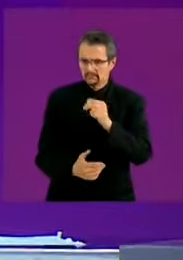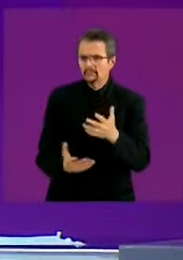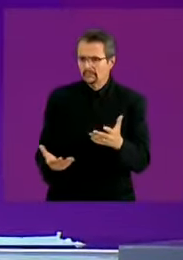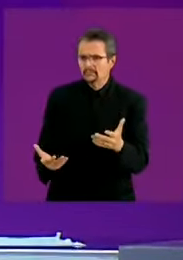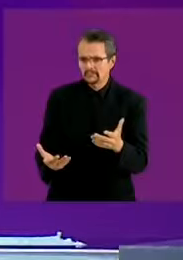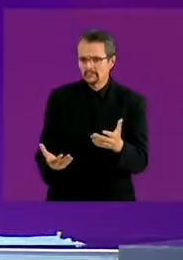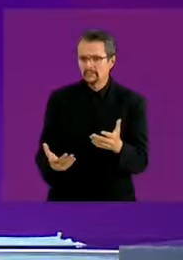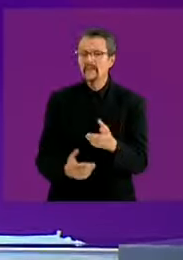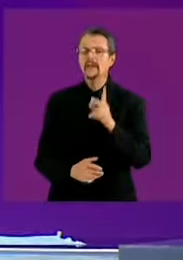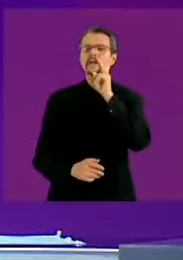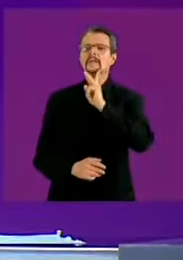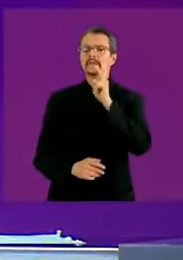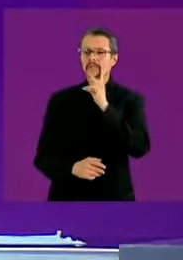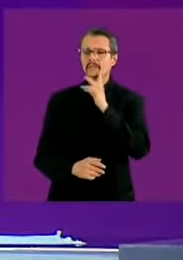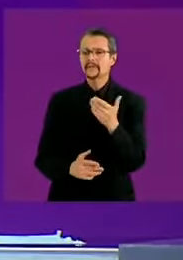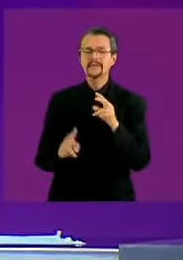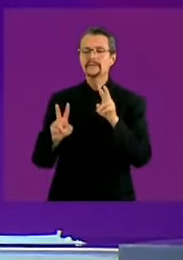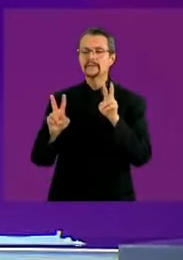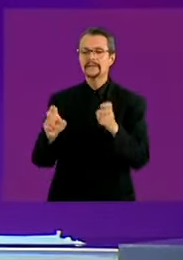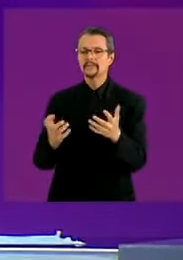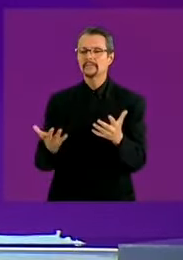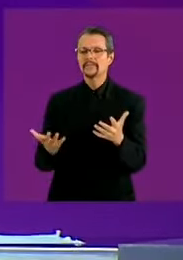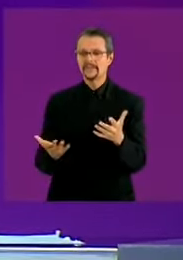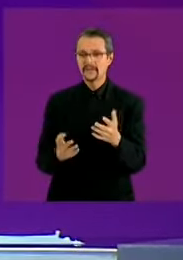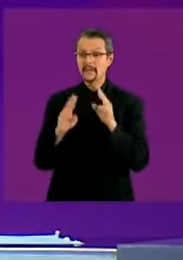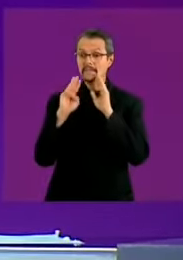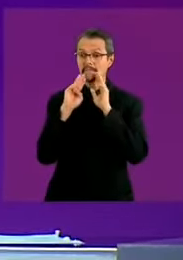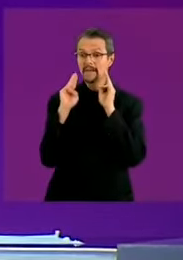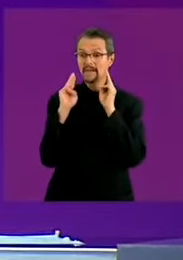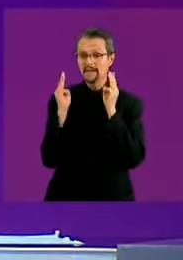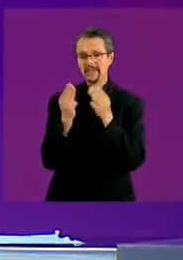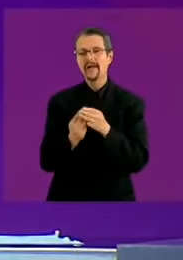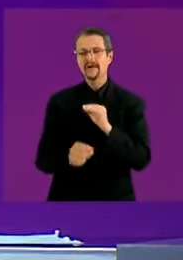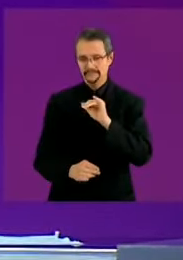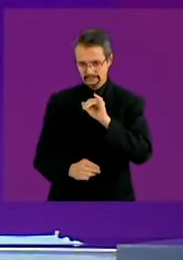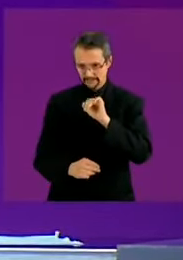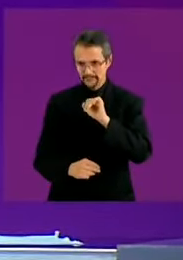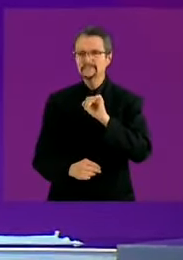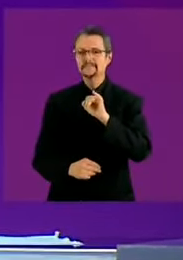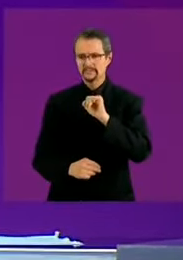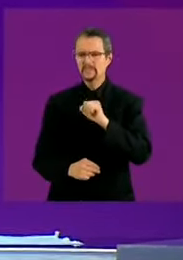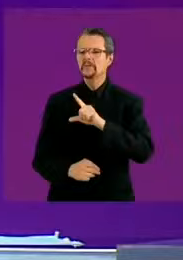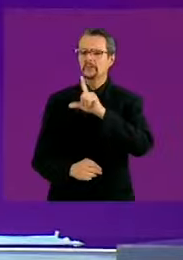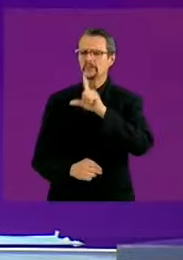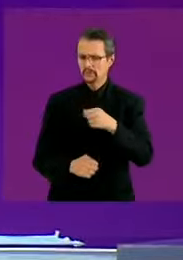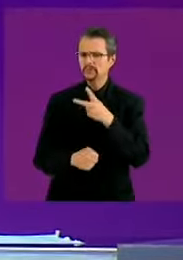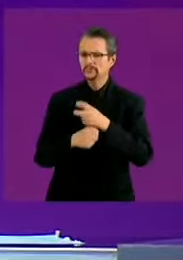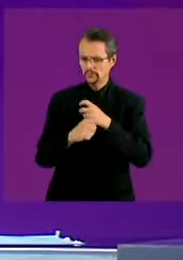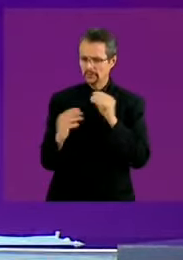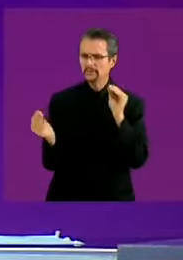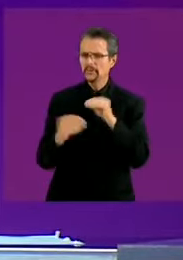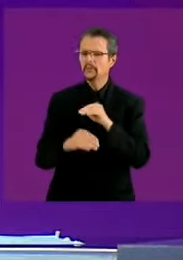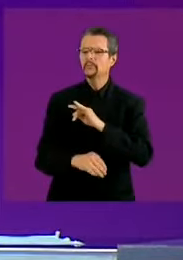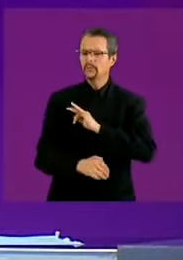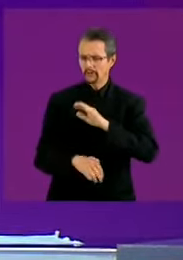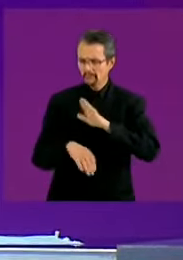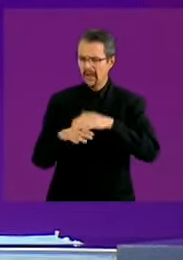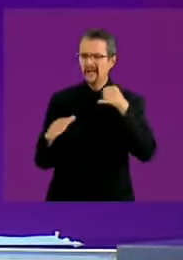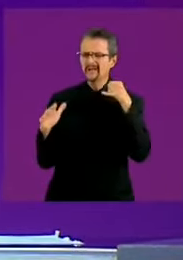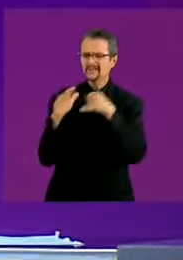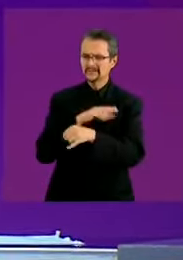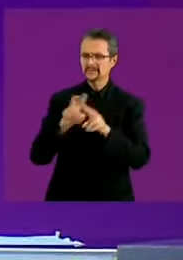estamos hablando del crimen organizado, ¿no? Es un tema distinto, si quieren lo tocamos en el segundo debate que vamos a hablar de seguridad.